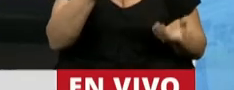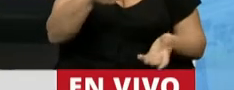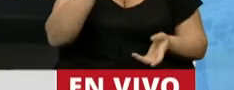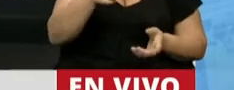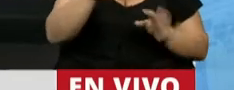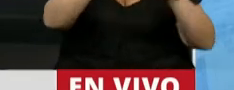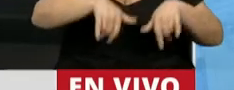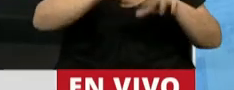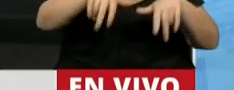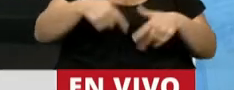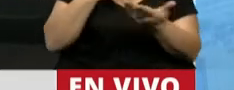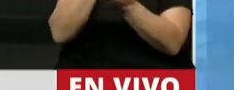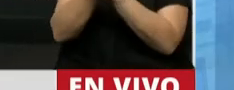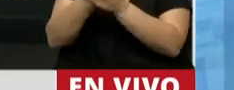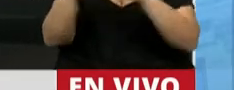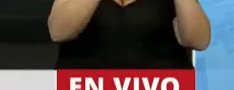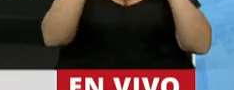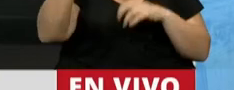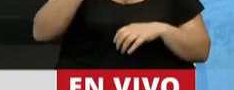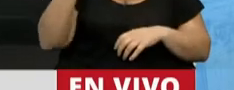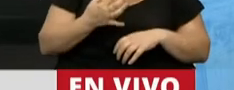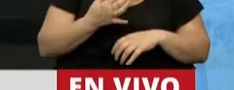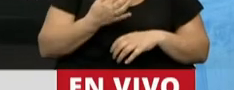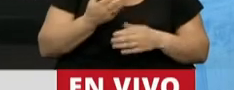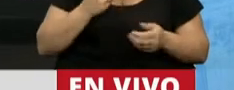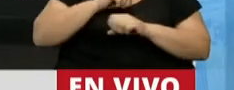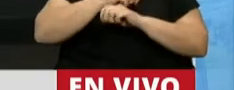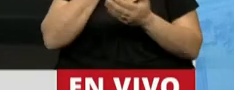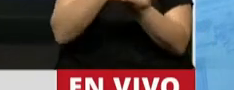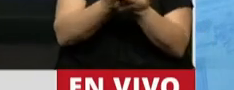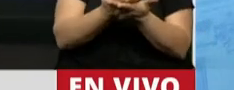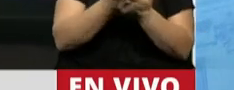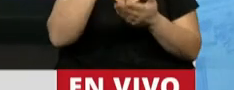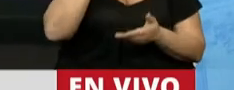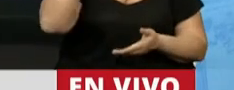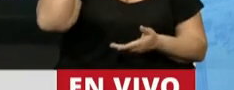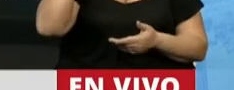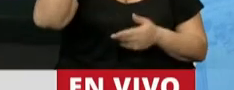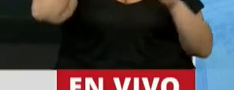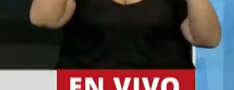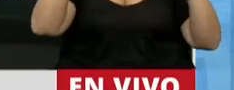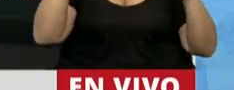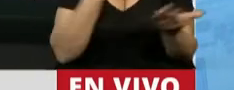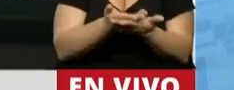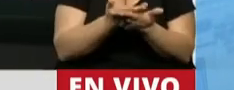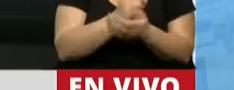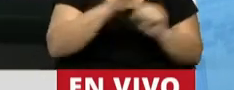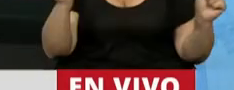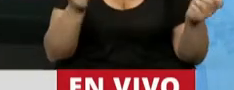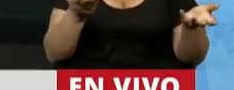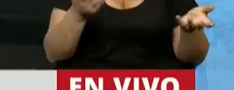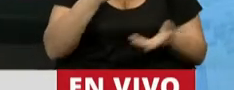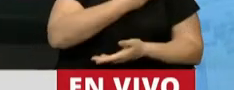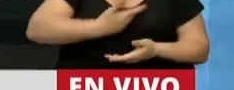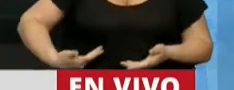a dudas esta nota y este pedido de sesión especial entró a partir del día viernes a las 20 horas. El